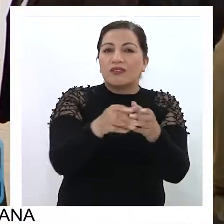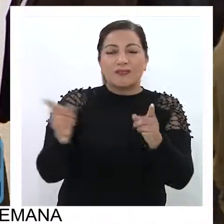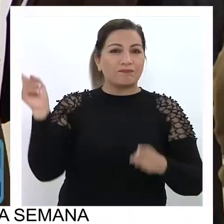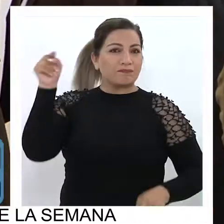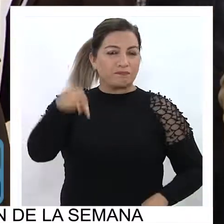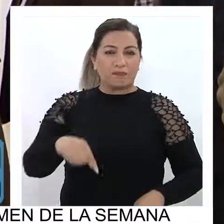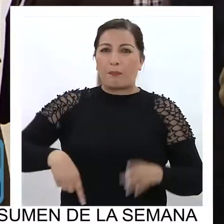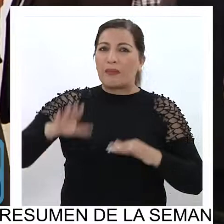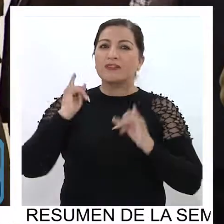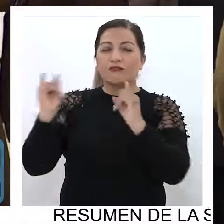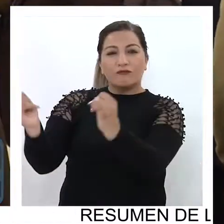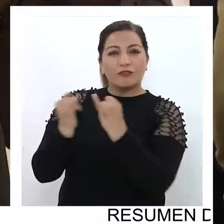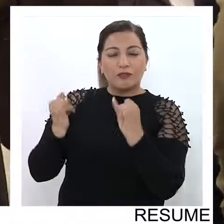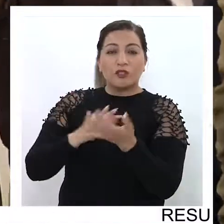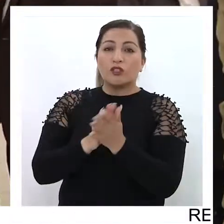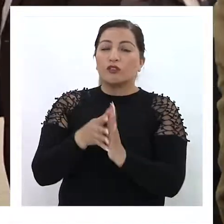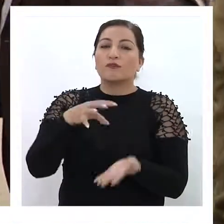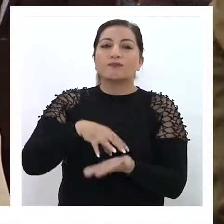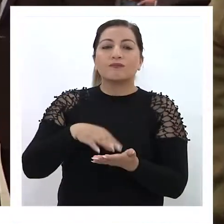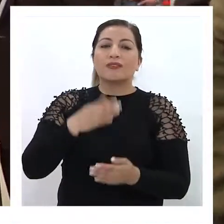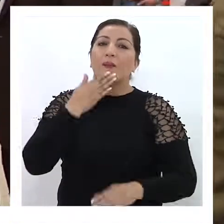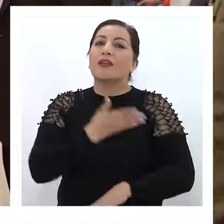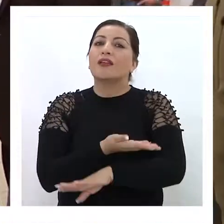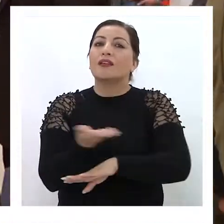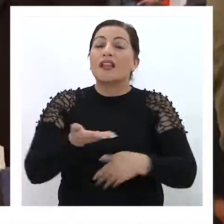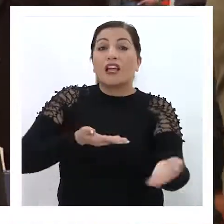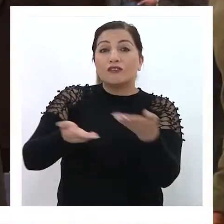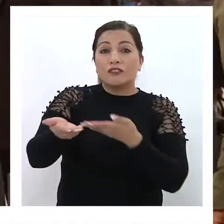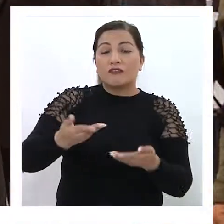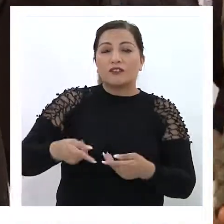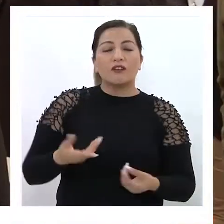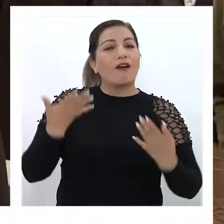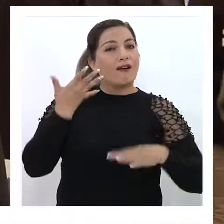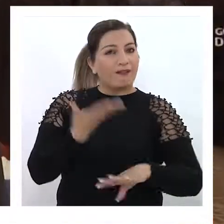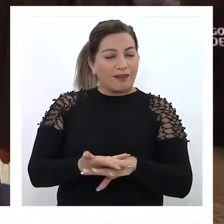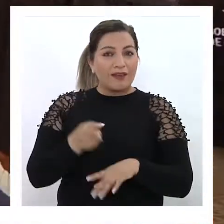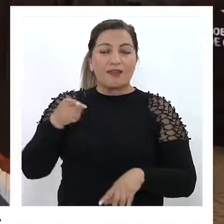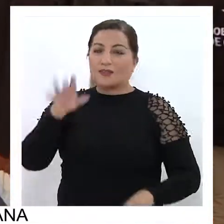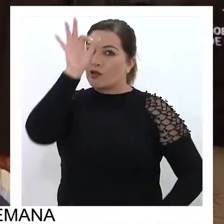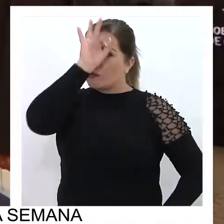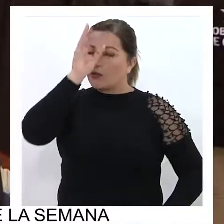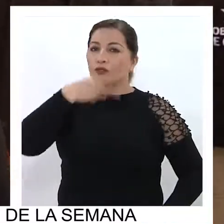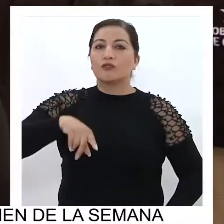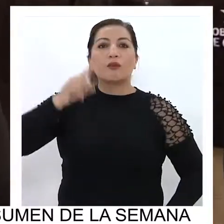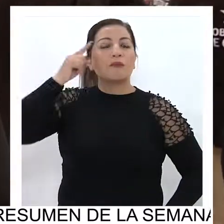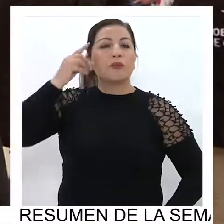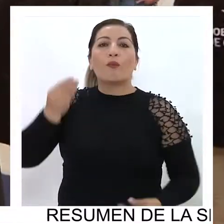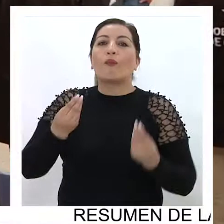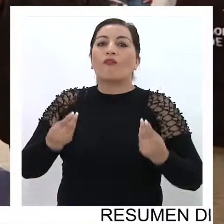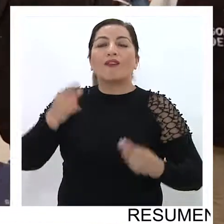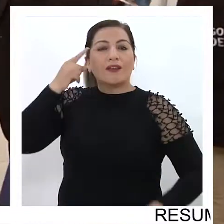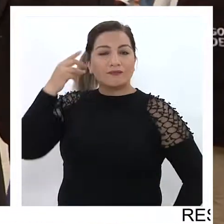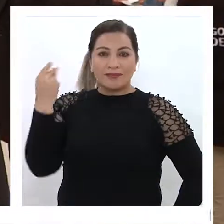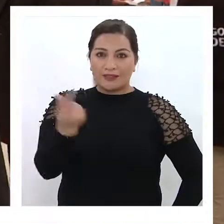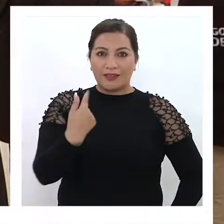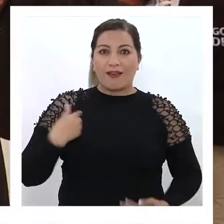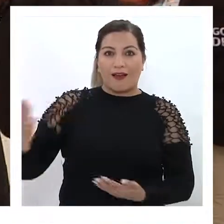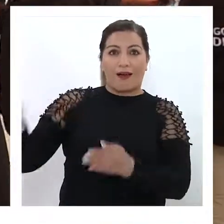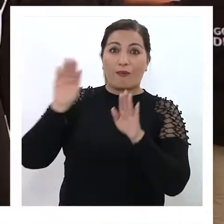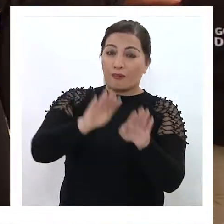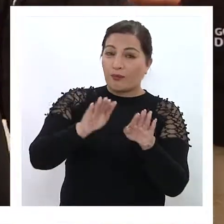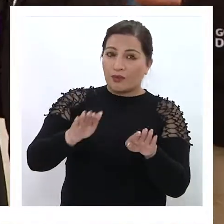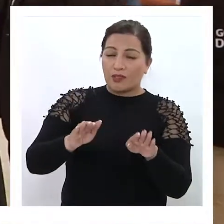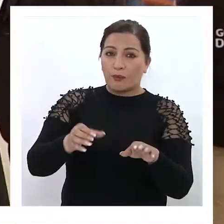informados de los atractivos de la región, pero también de los servicios turísticos que ofrece. Así que desde esa perspectiva nos parece que es una muy buena iniciativa, que